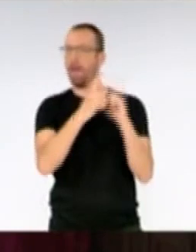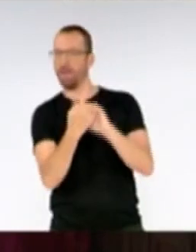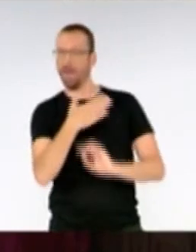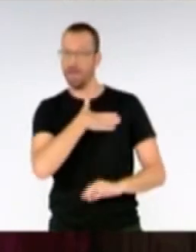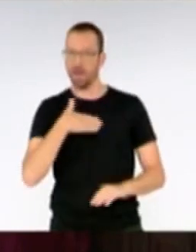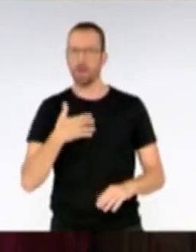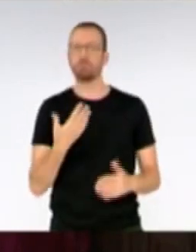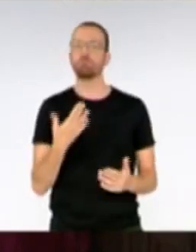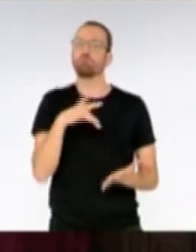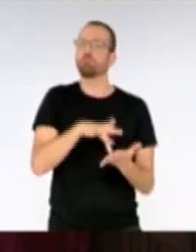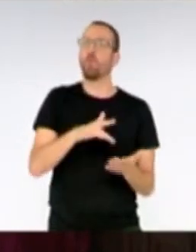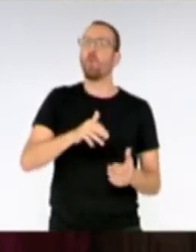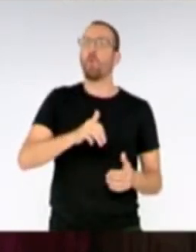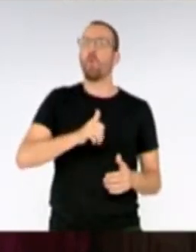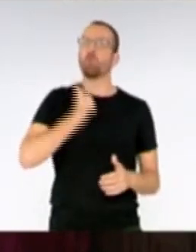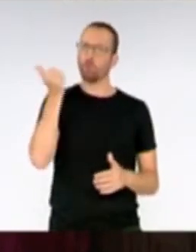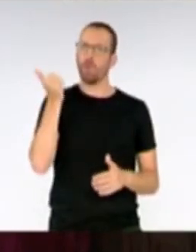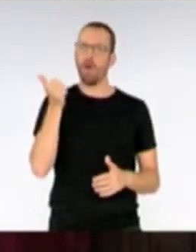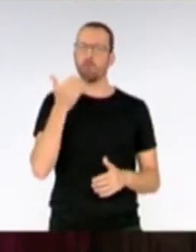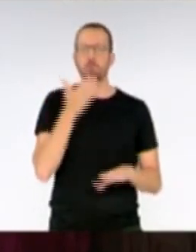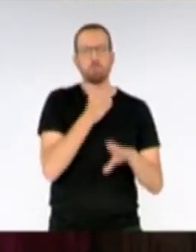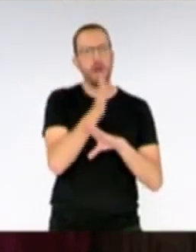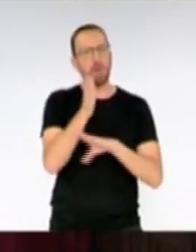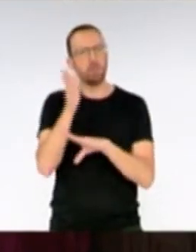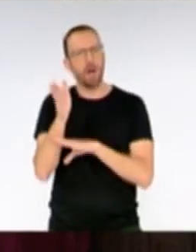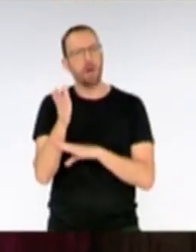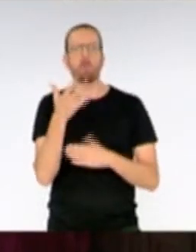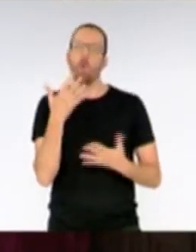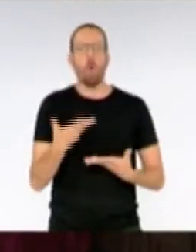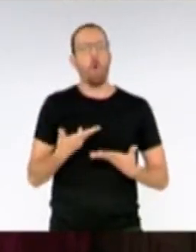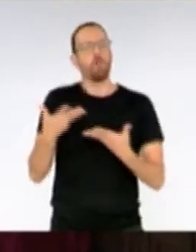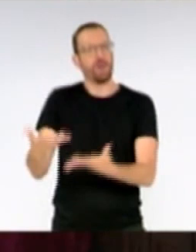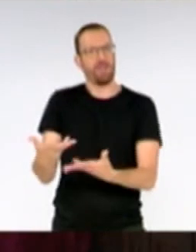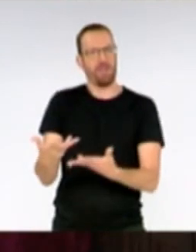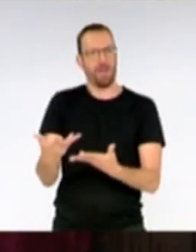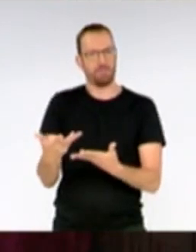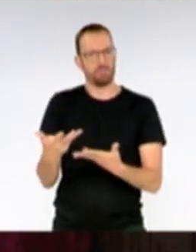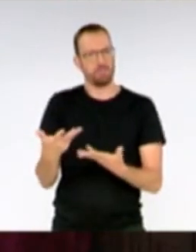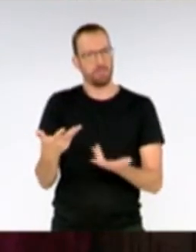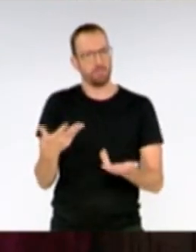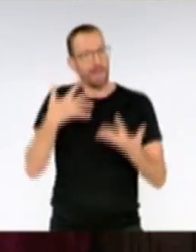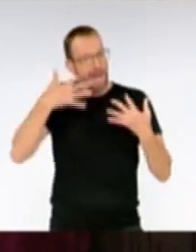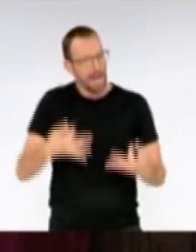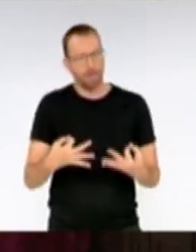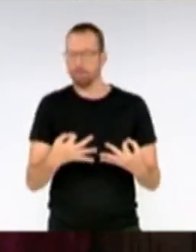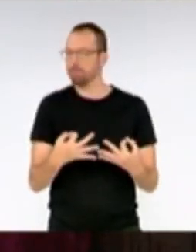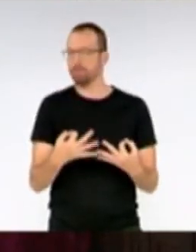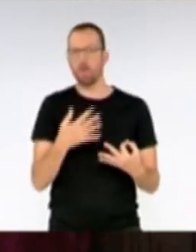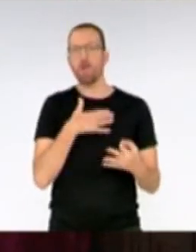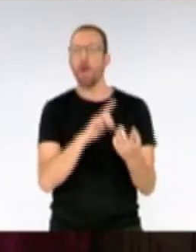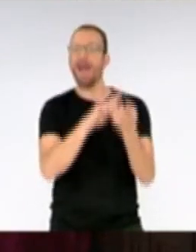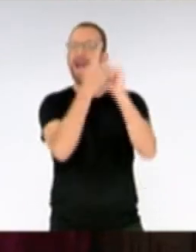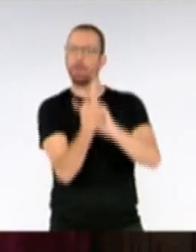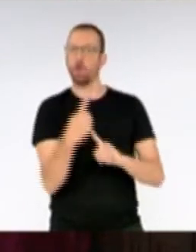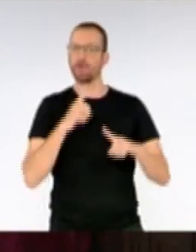oportunidades de ir a otros lados y tener otros ofrecimientos, de ir a otras administraciones y siempre he creído en el cambio de Santa